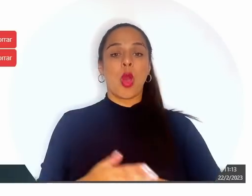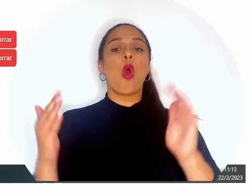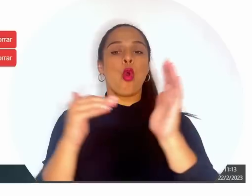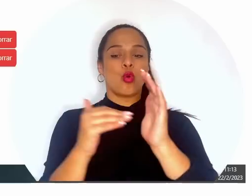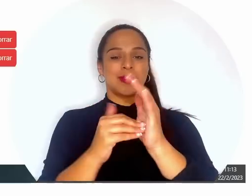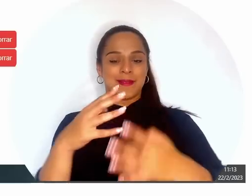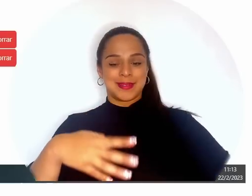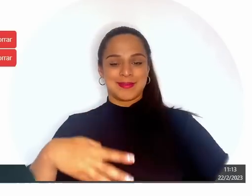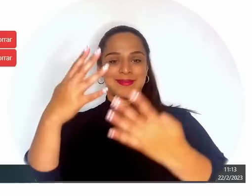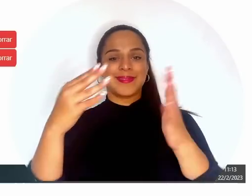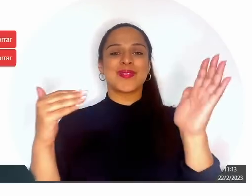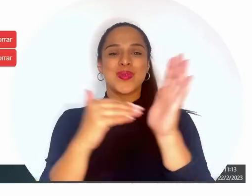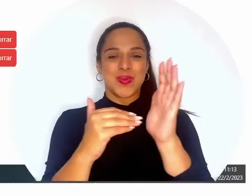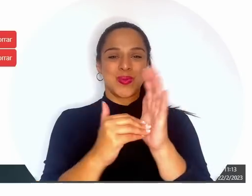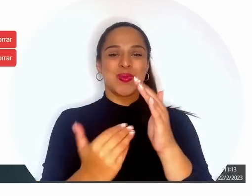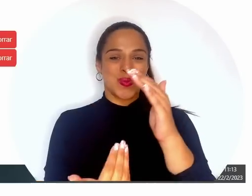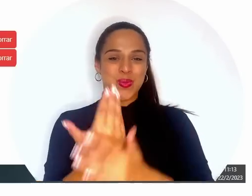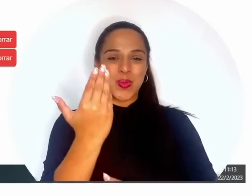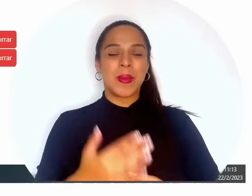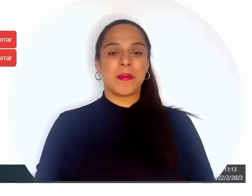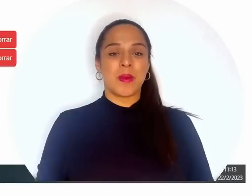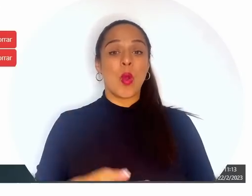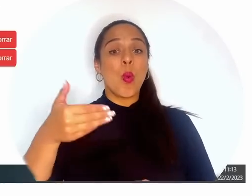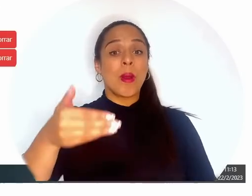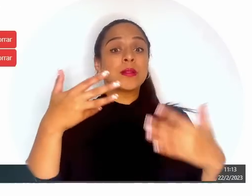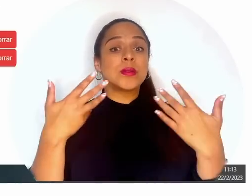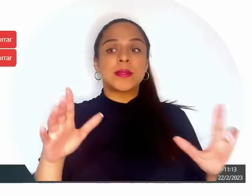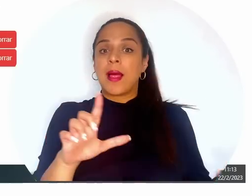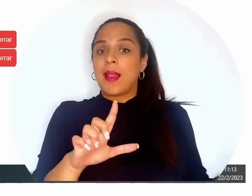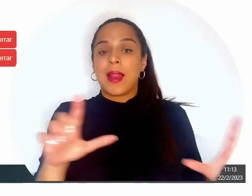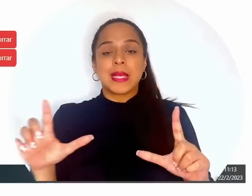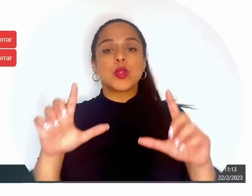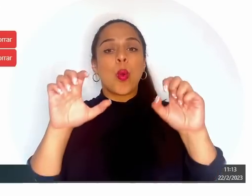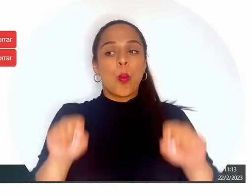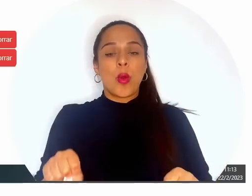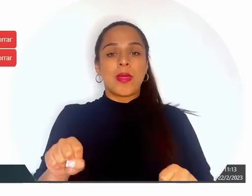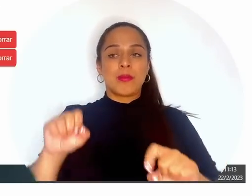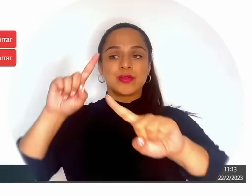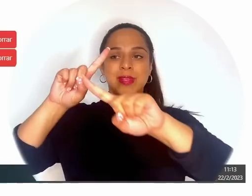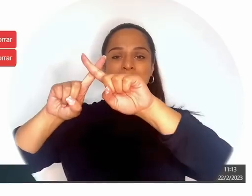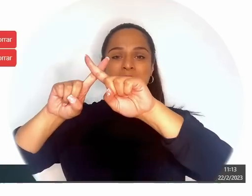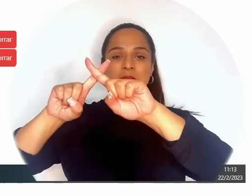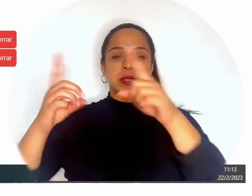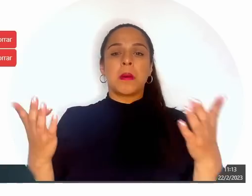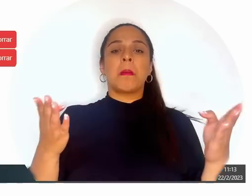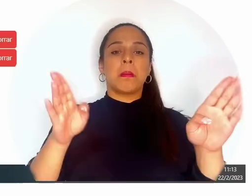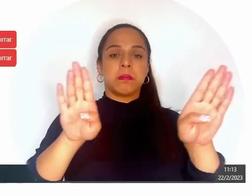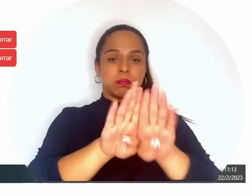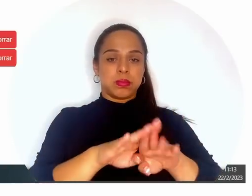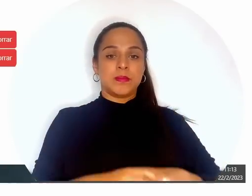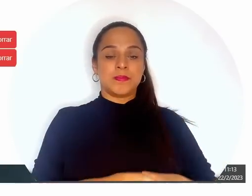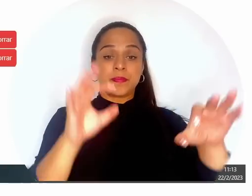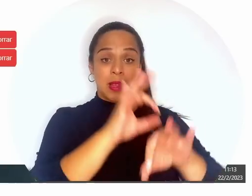archivo que yo hice. Una vez que ya está listo todo, podemos cerrar la sesión importante. Esta carga y descarga,